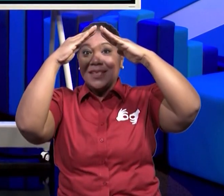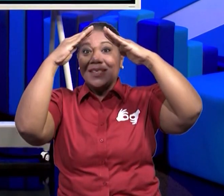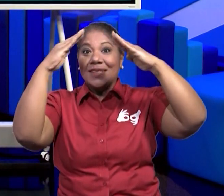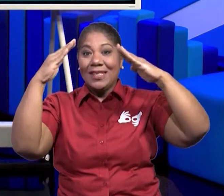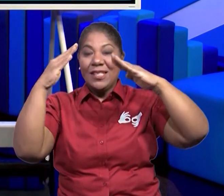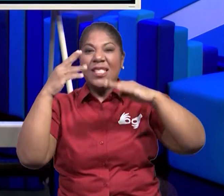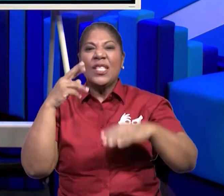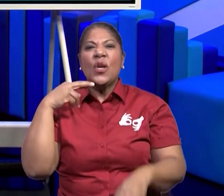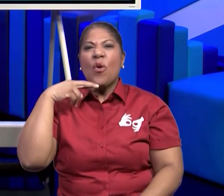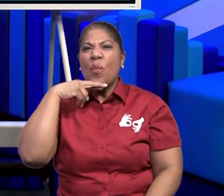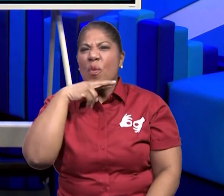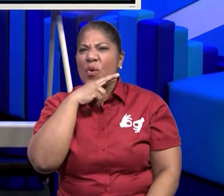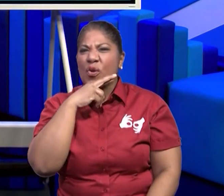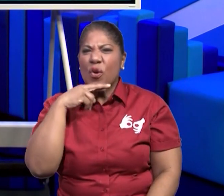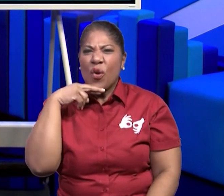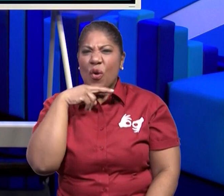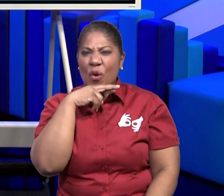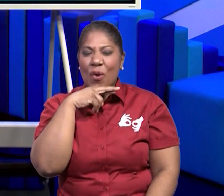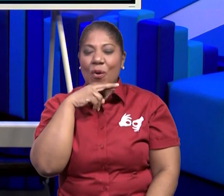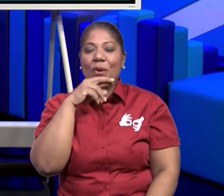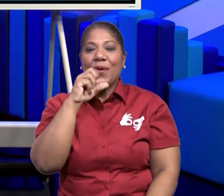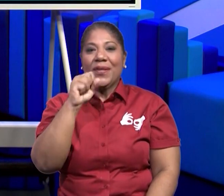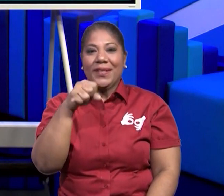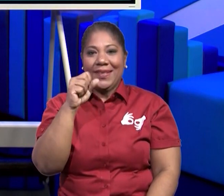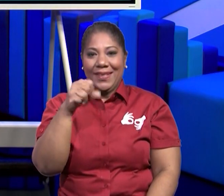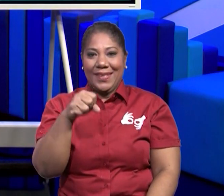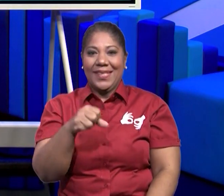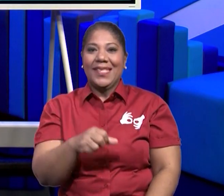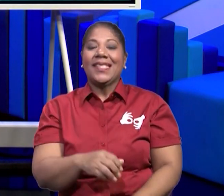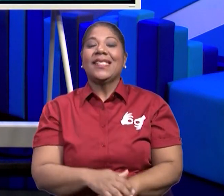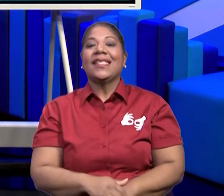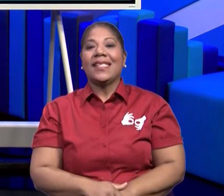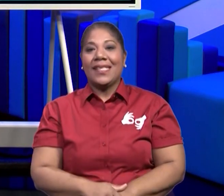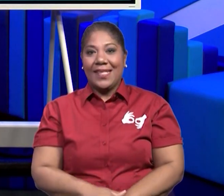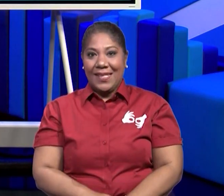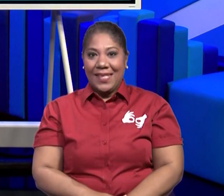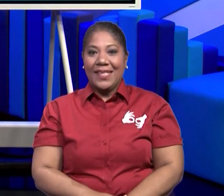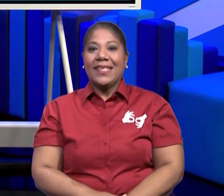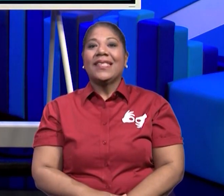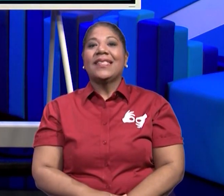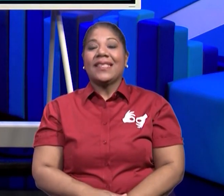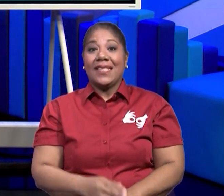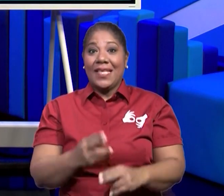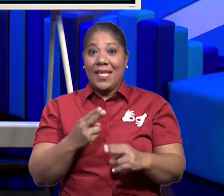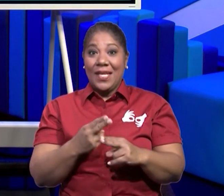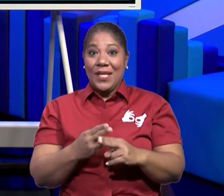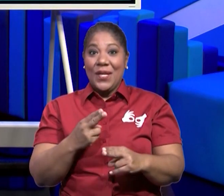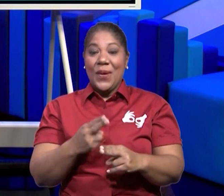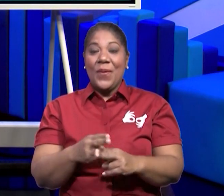Los se le colocan sin y en la parte de arriba se le coloca algo llamado tejalí.